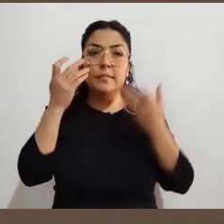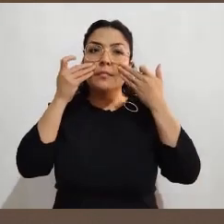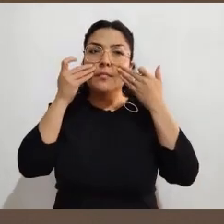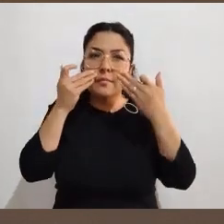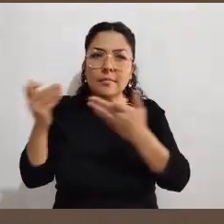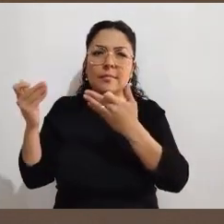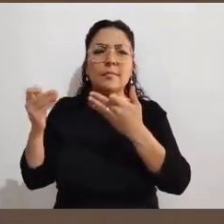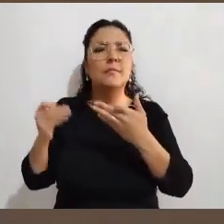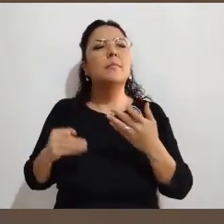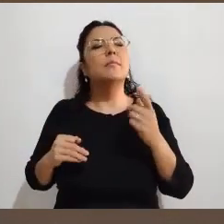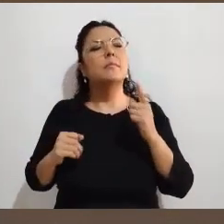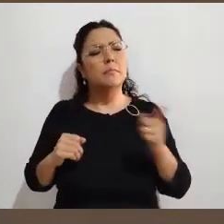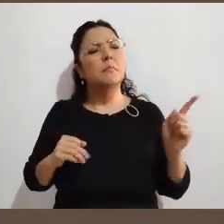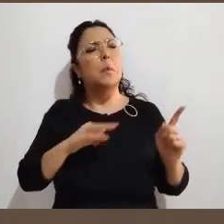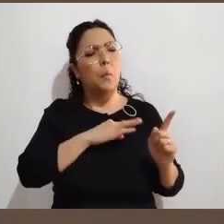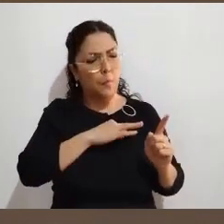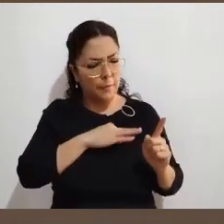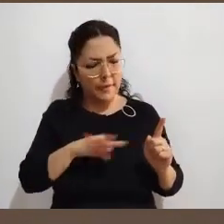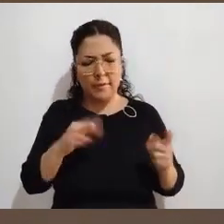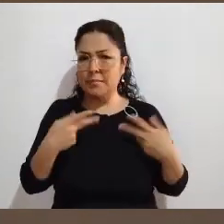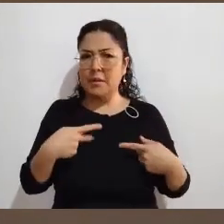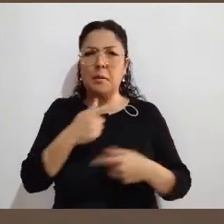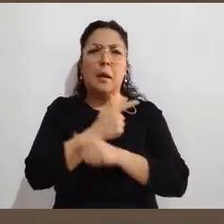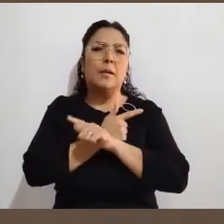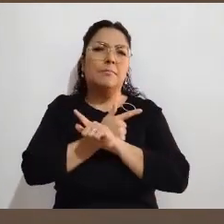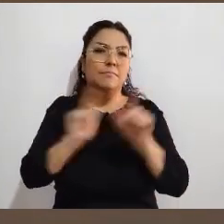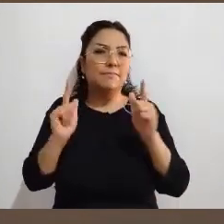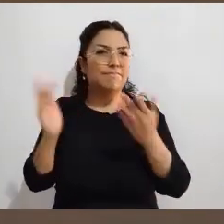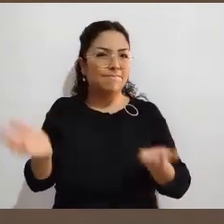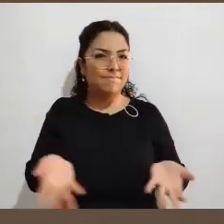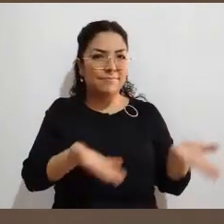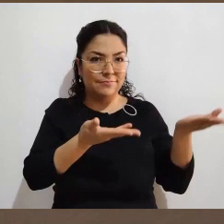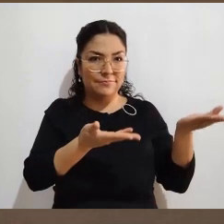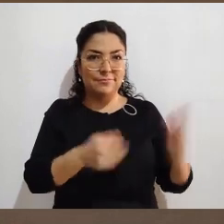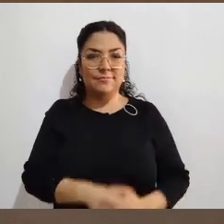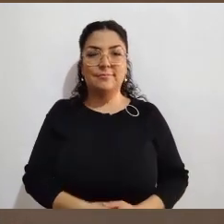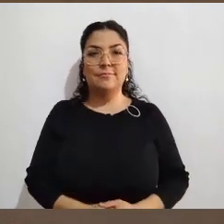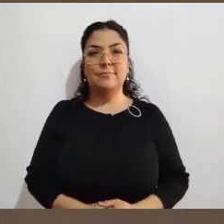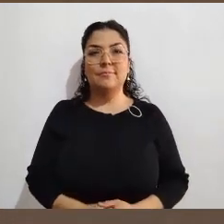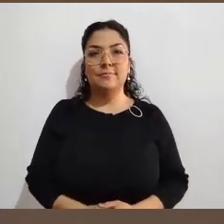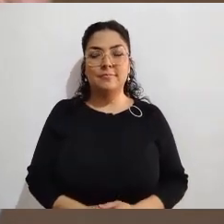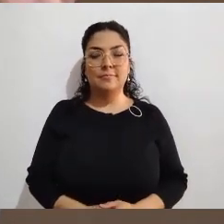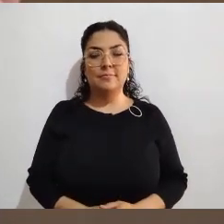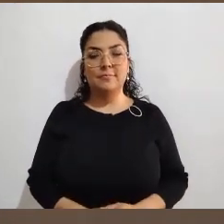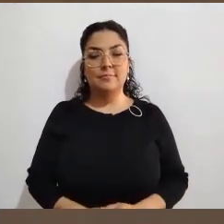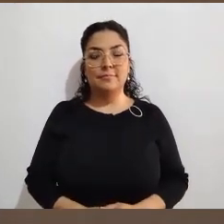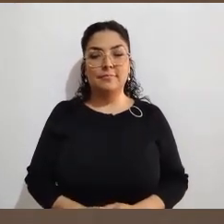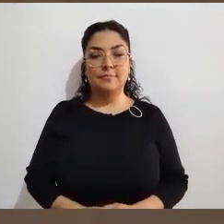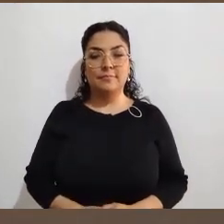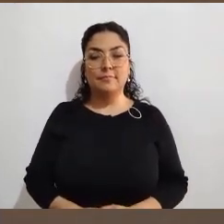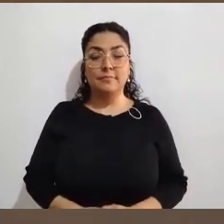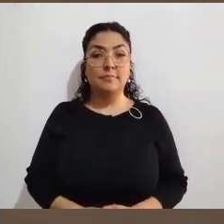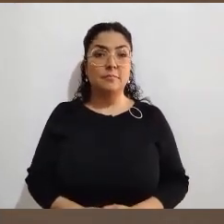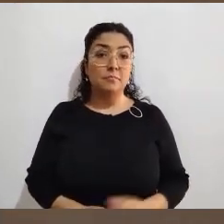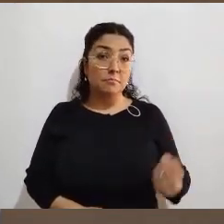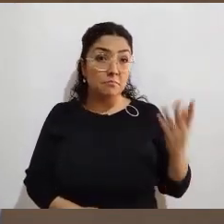ciudadanos que no tengan prácticamente ningún conocimiento en materia electoral, tal vez solamente la que ellos ven como ciudadanos de